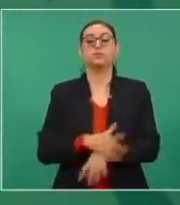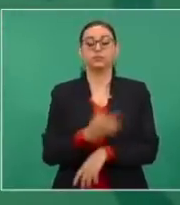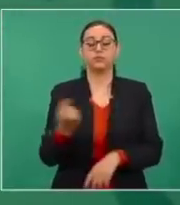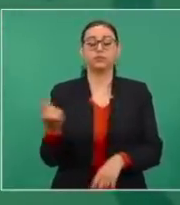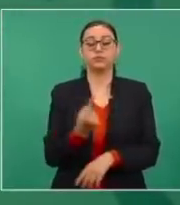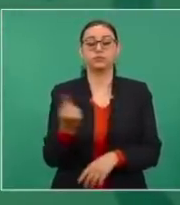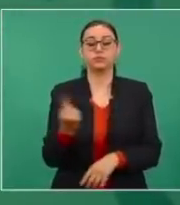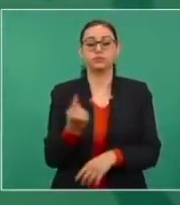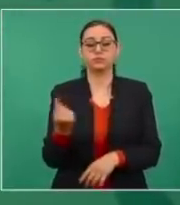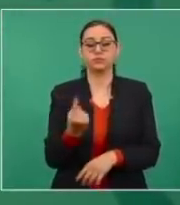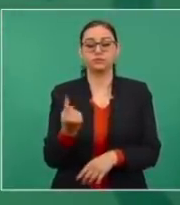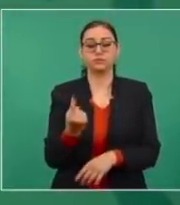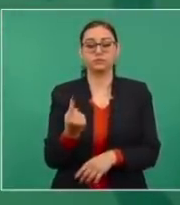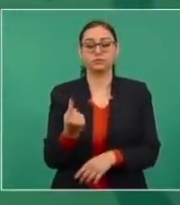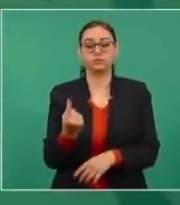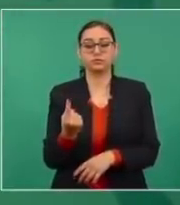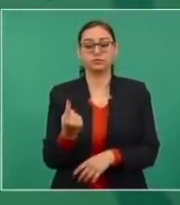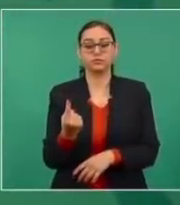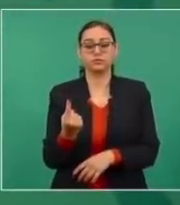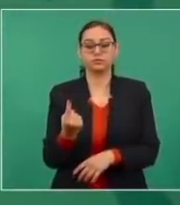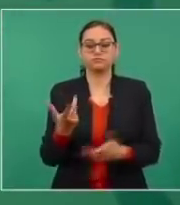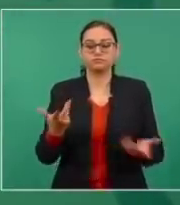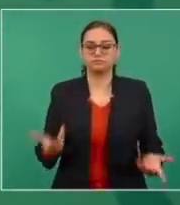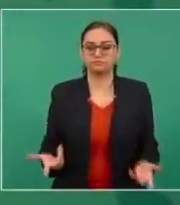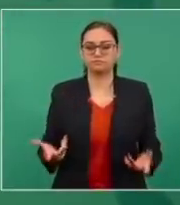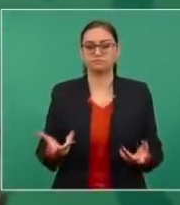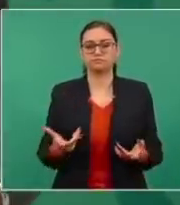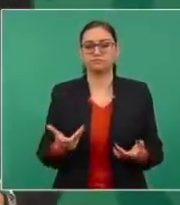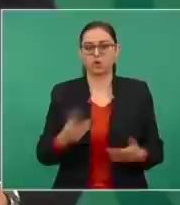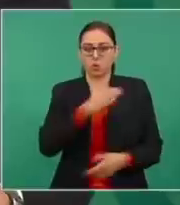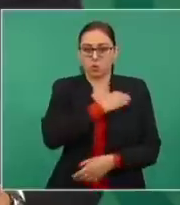límites,